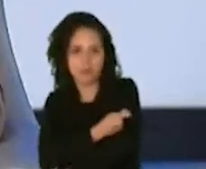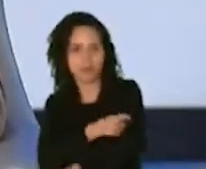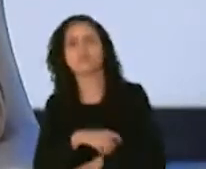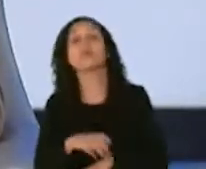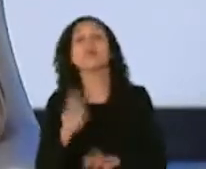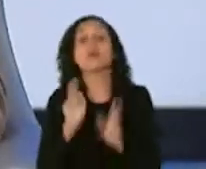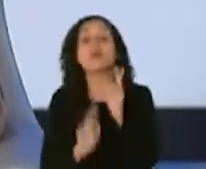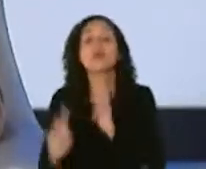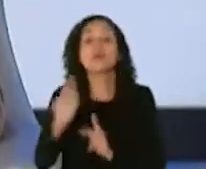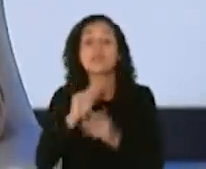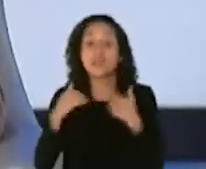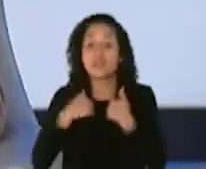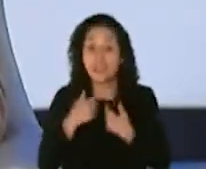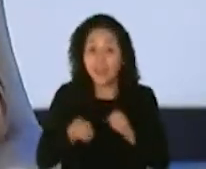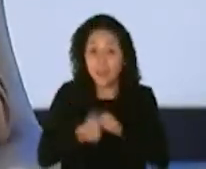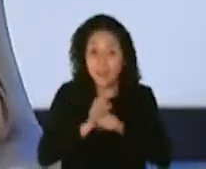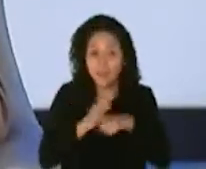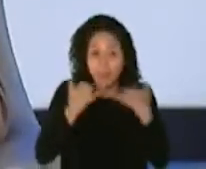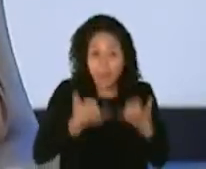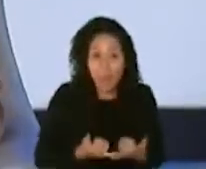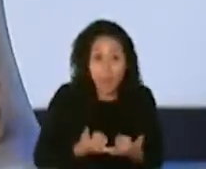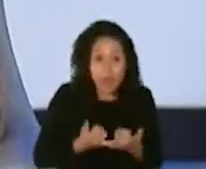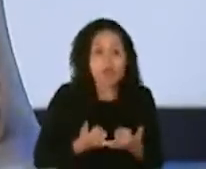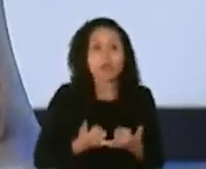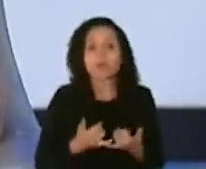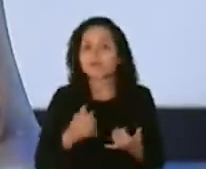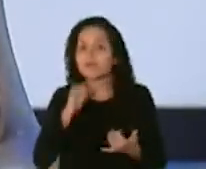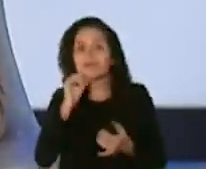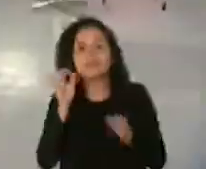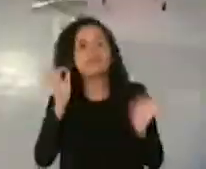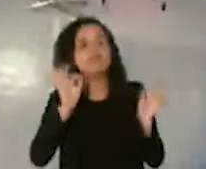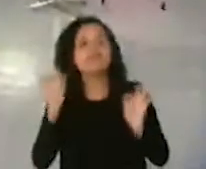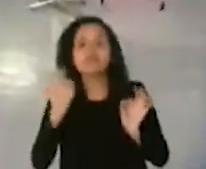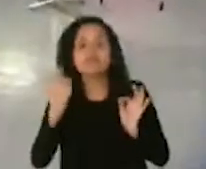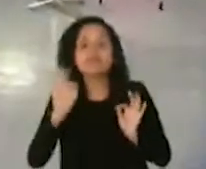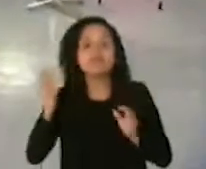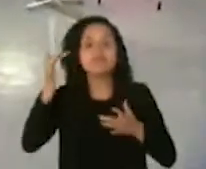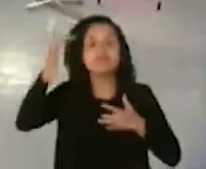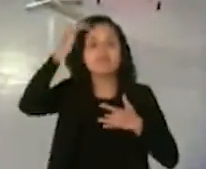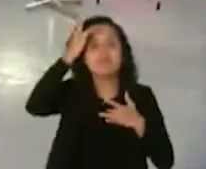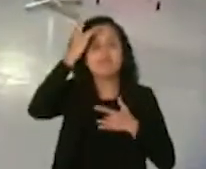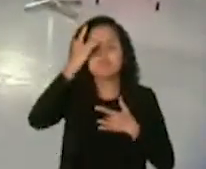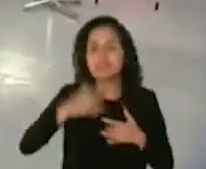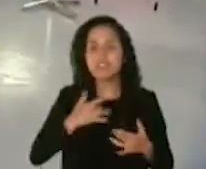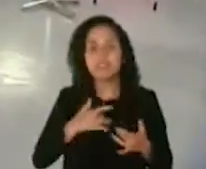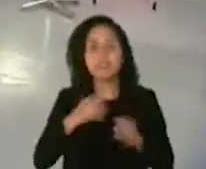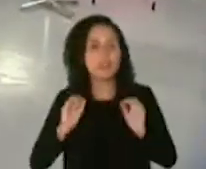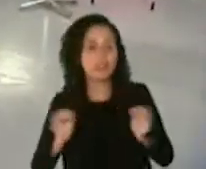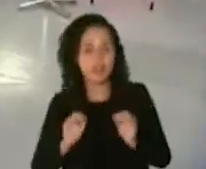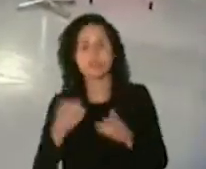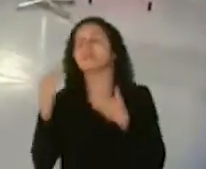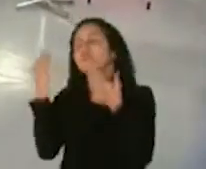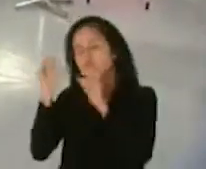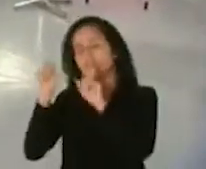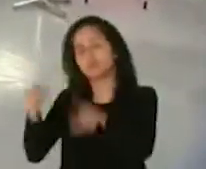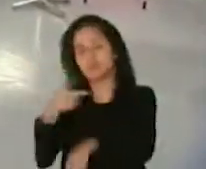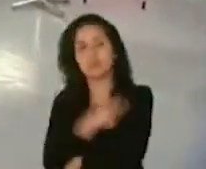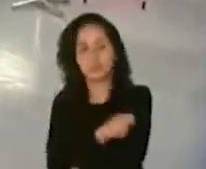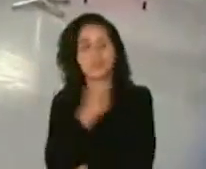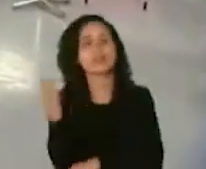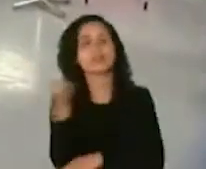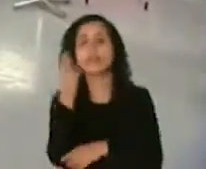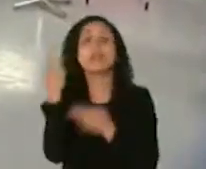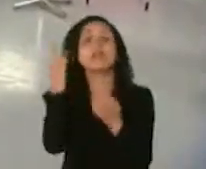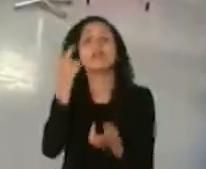persona que tenga COVID en el momento asintomático y vaya a vacunarse número uno siempre es recomendable con cualquier tipo de